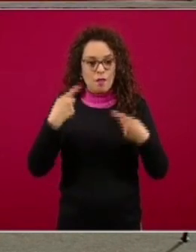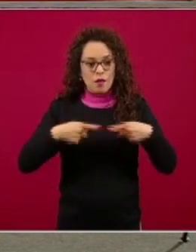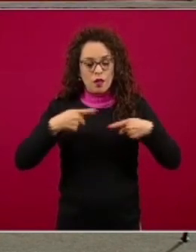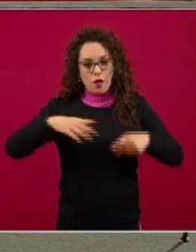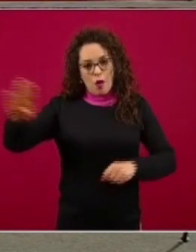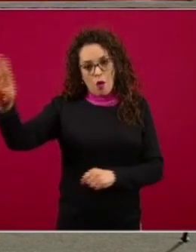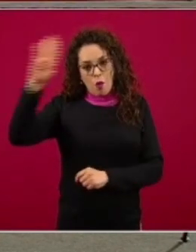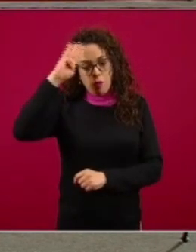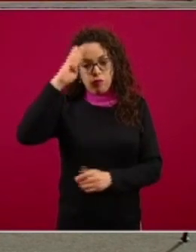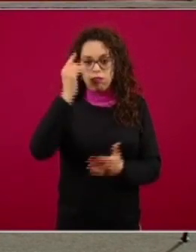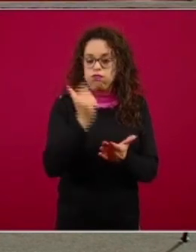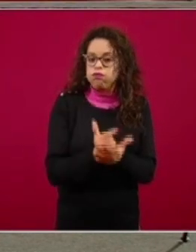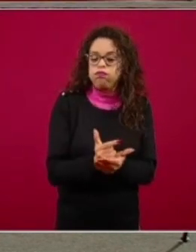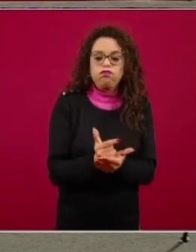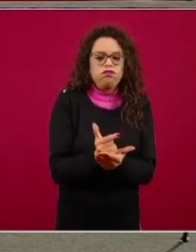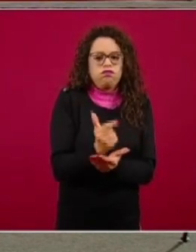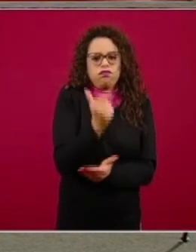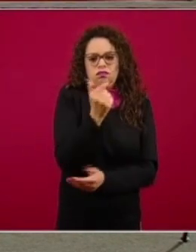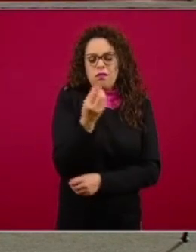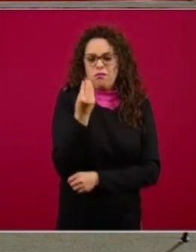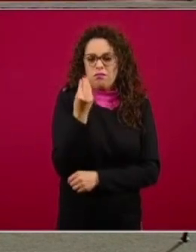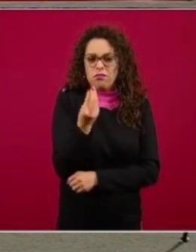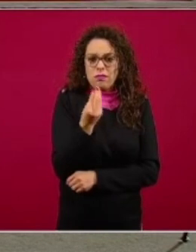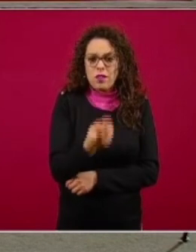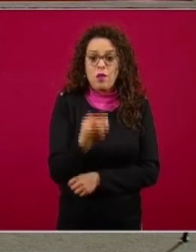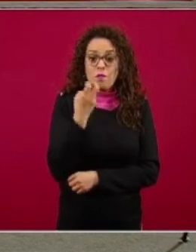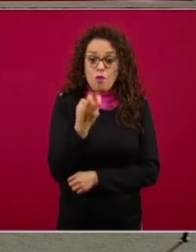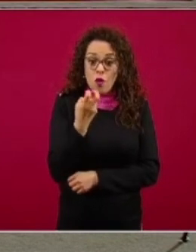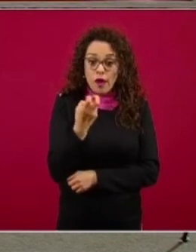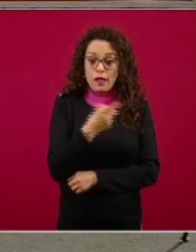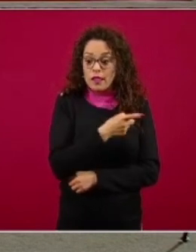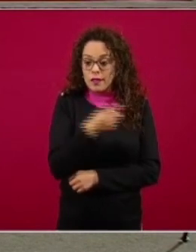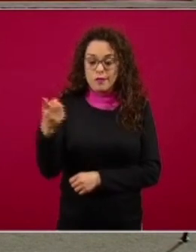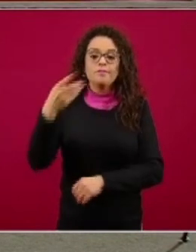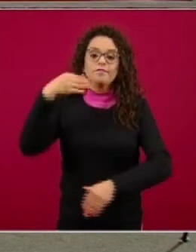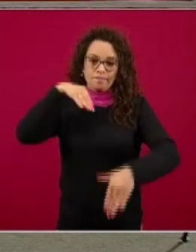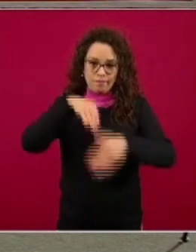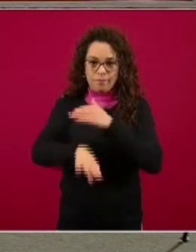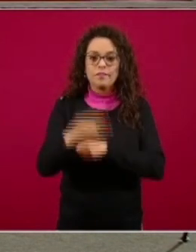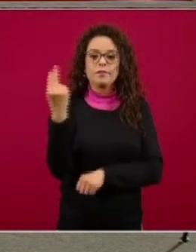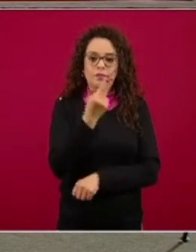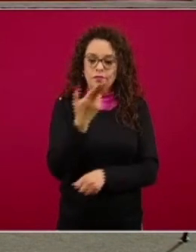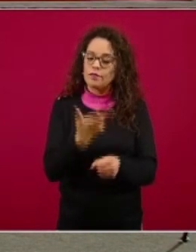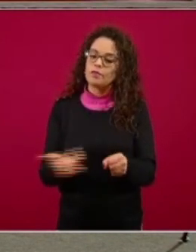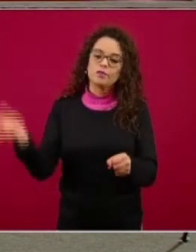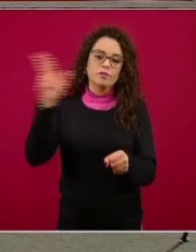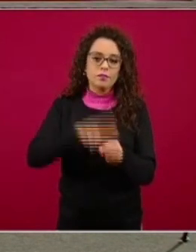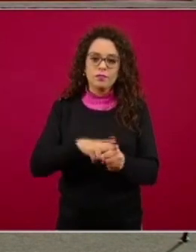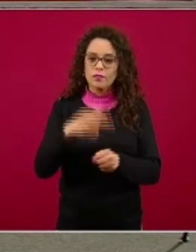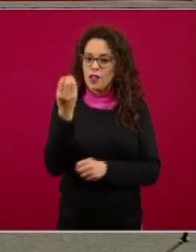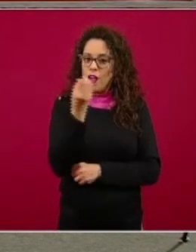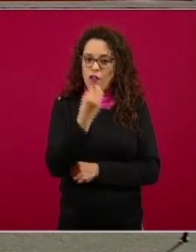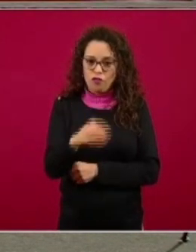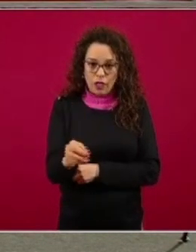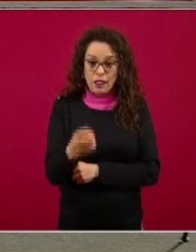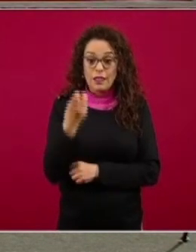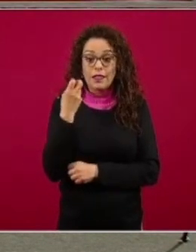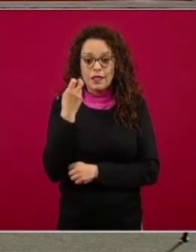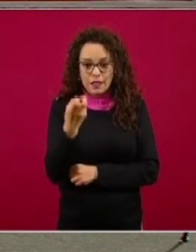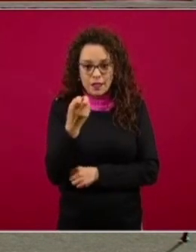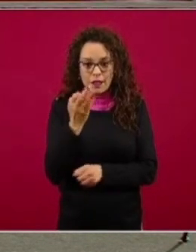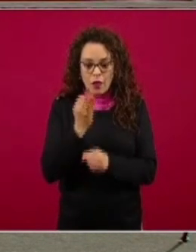todos ellos complicados, todos ellos por eso han tenido criterios de hospitalización. Y esta es la parte que nosotros queremos